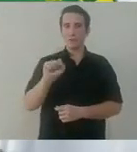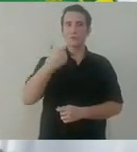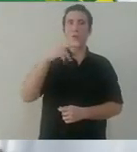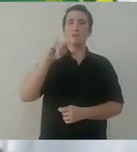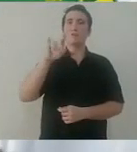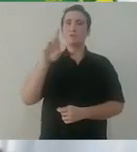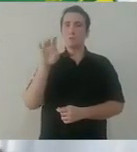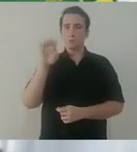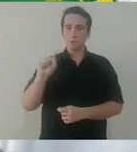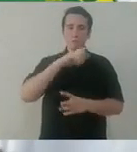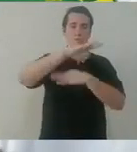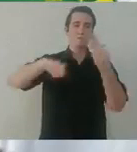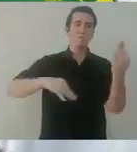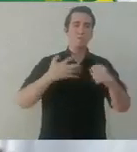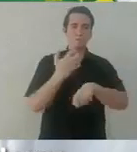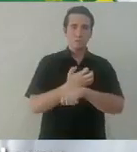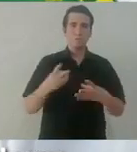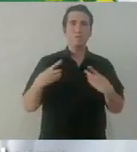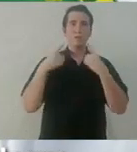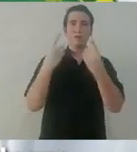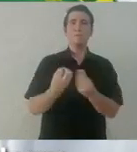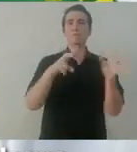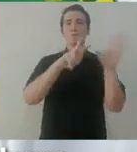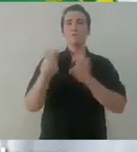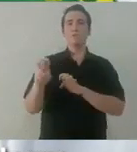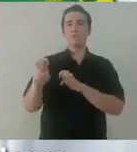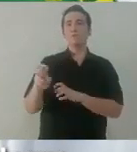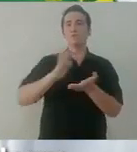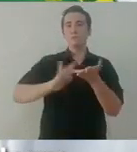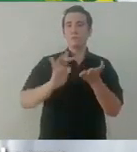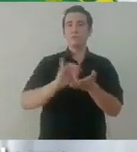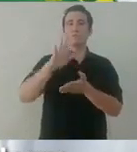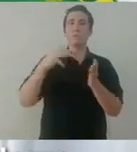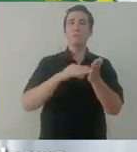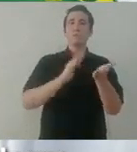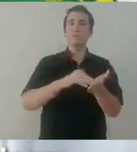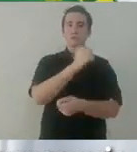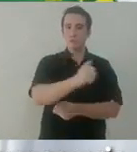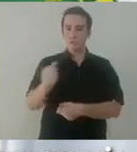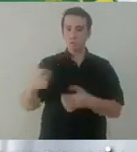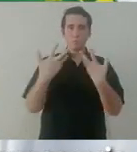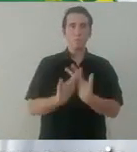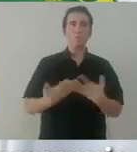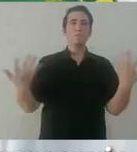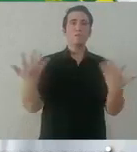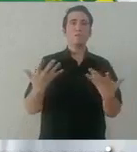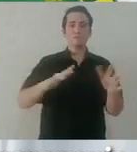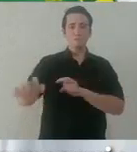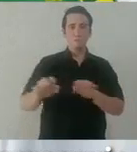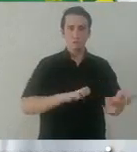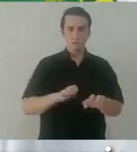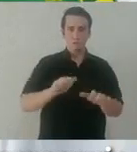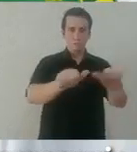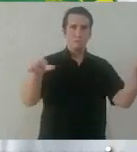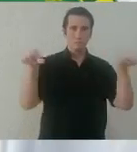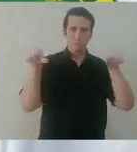agricultores y apicultores de todo el estado. Otorgaremos 200 créditos de 50.000 pesos cada uno para empresas que producen empleo en el